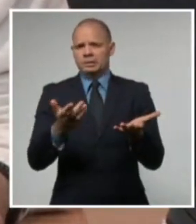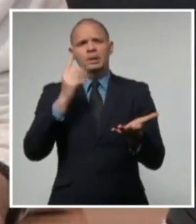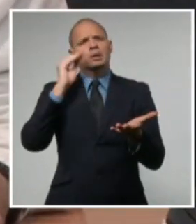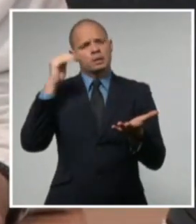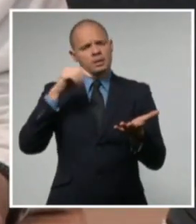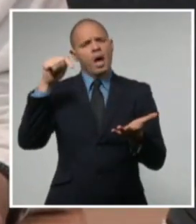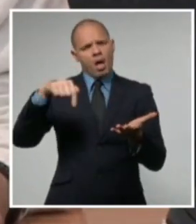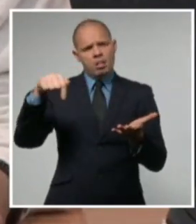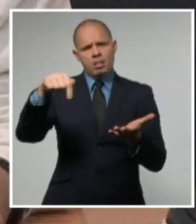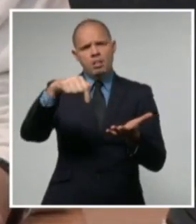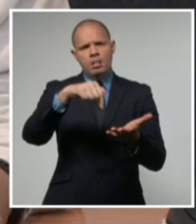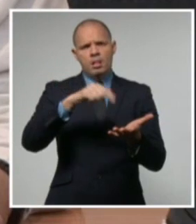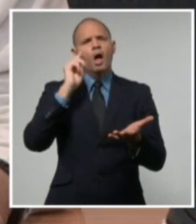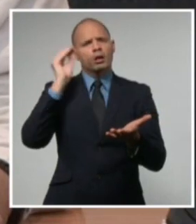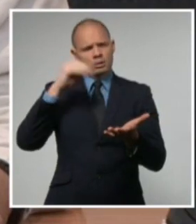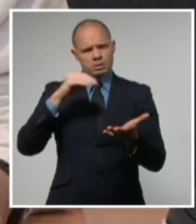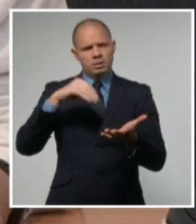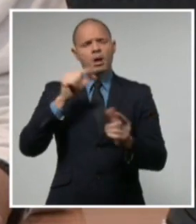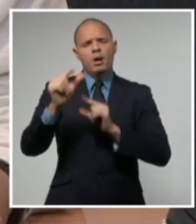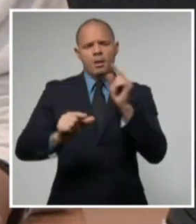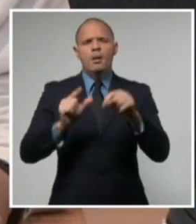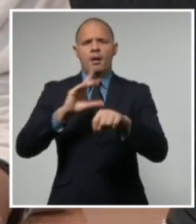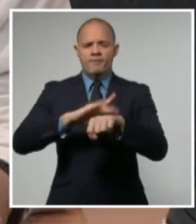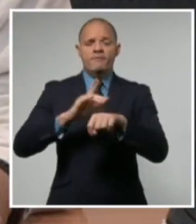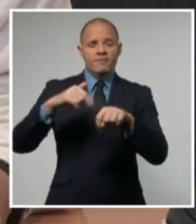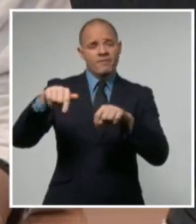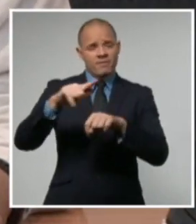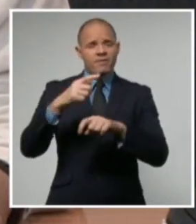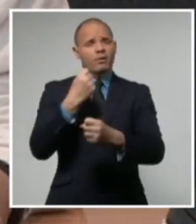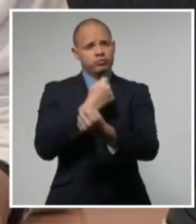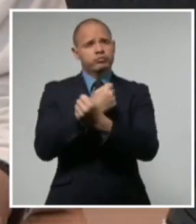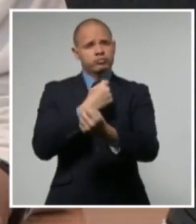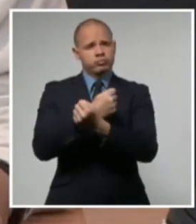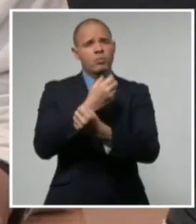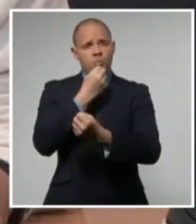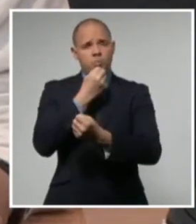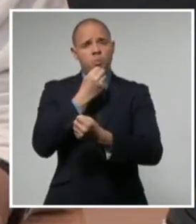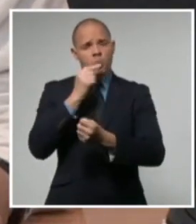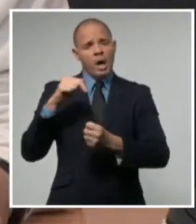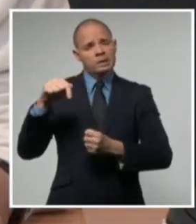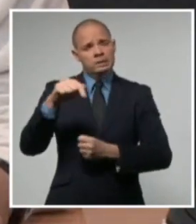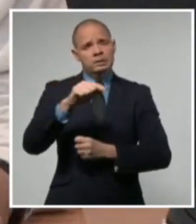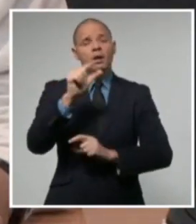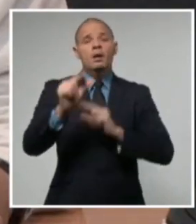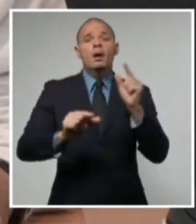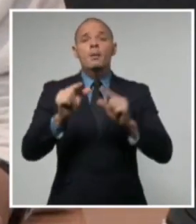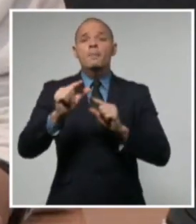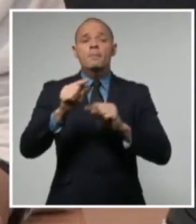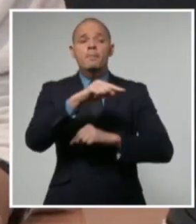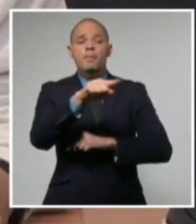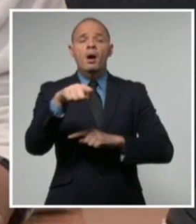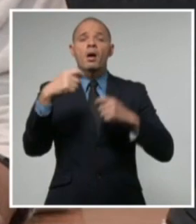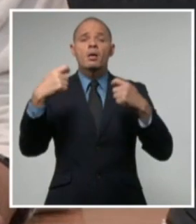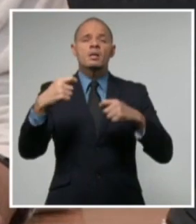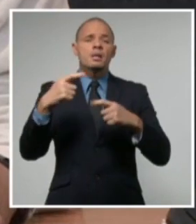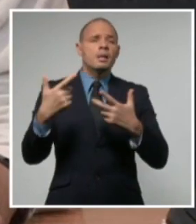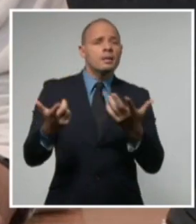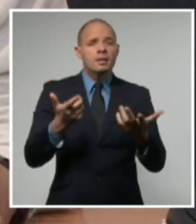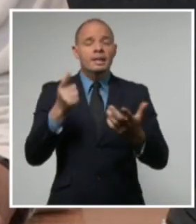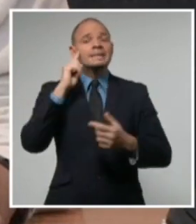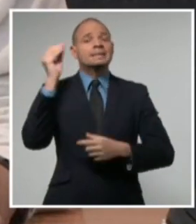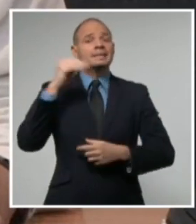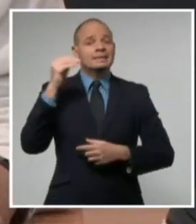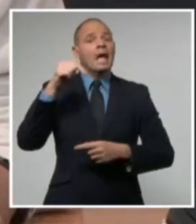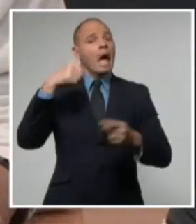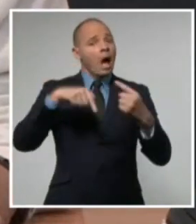donde se concentran los mayores riesgos, por lo que los habaneros deberán incorporarse a esta nueva